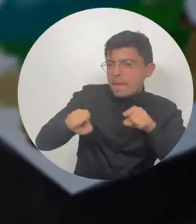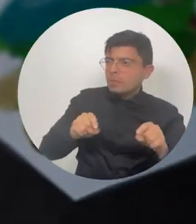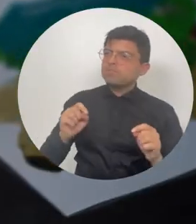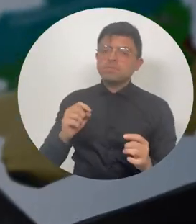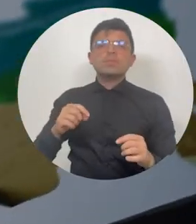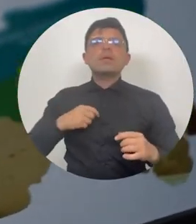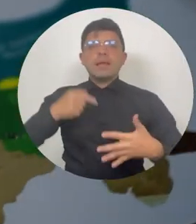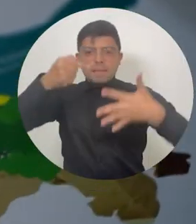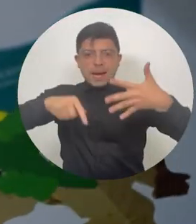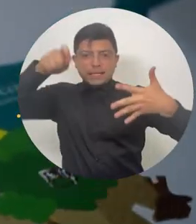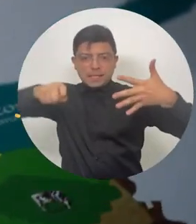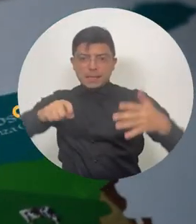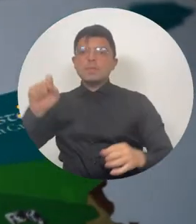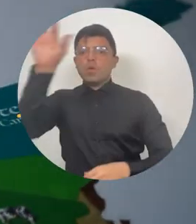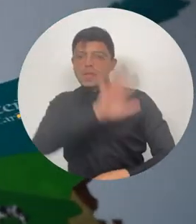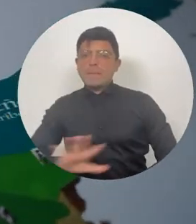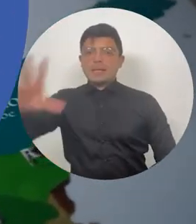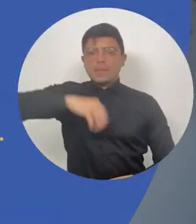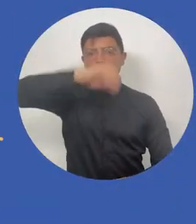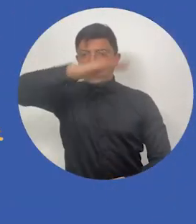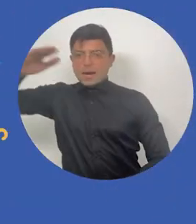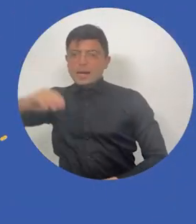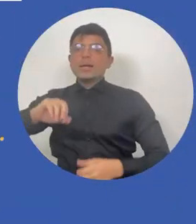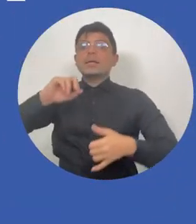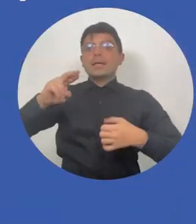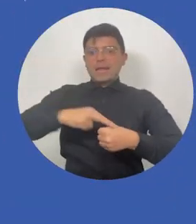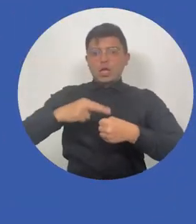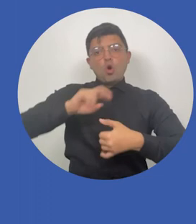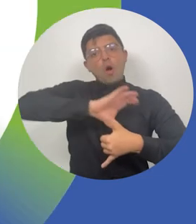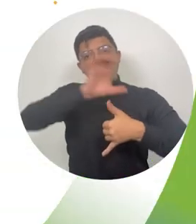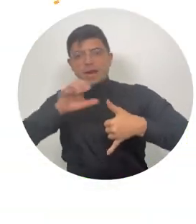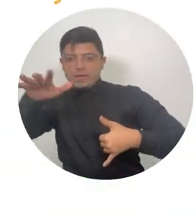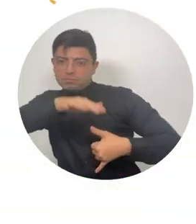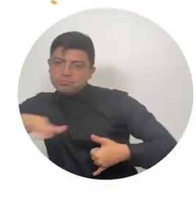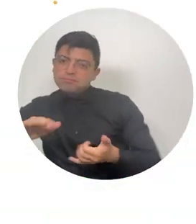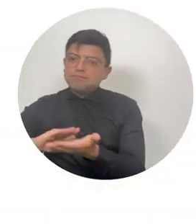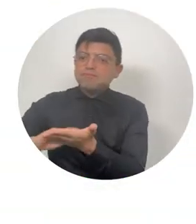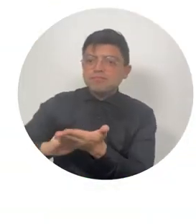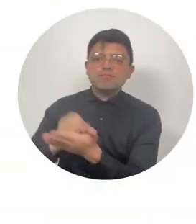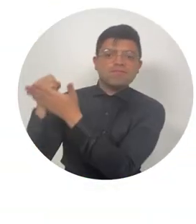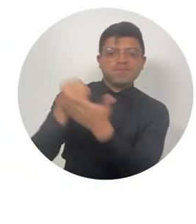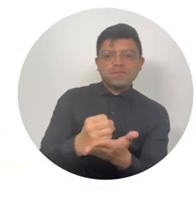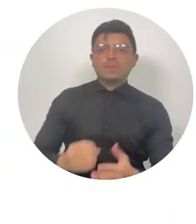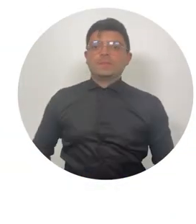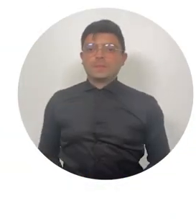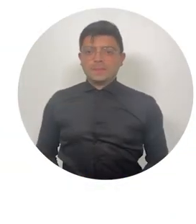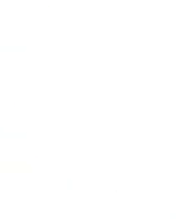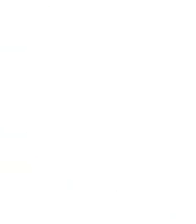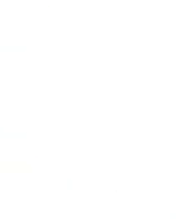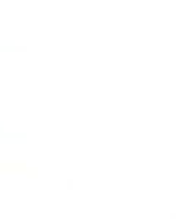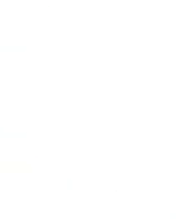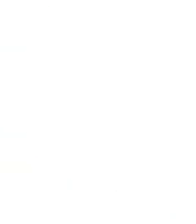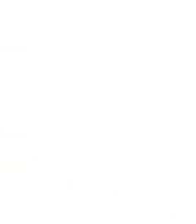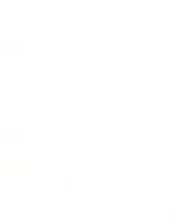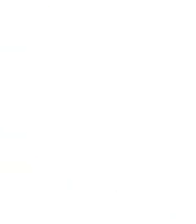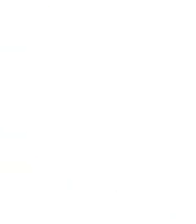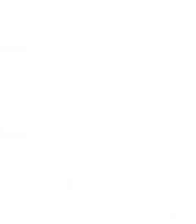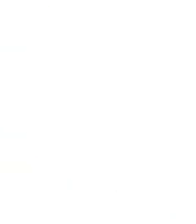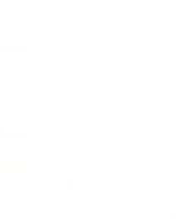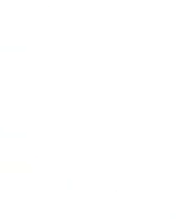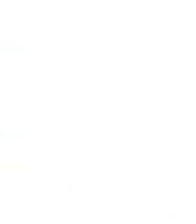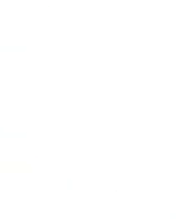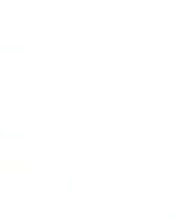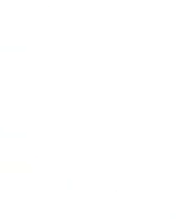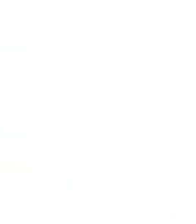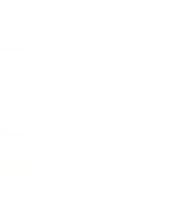Departamento del Magdalena y la región Caribe. Universidad del Magdalena, aún más incluyente e